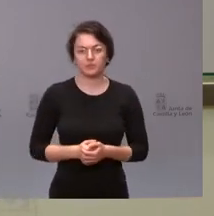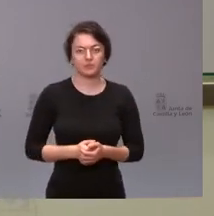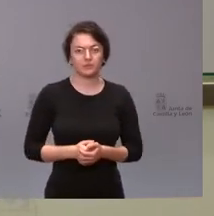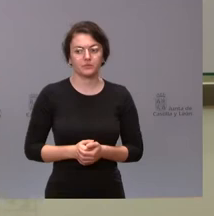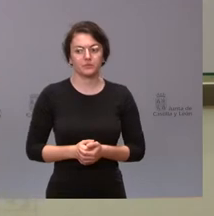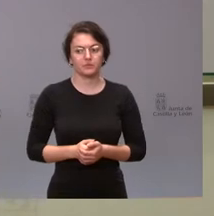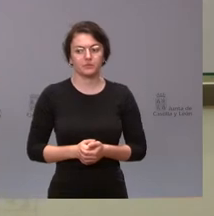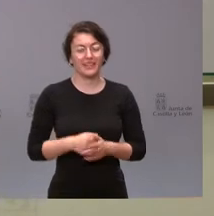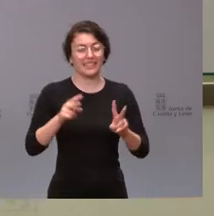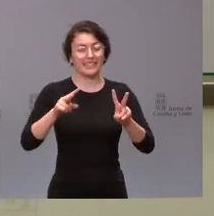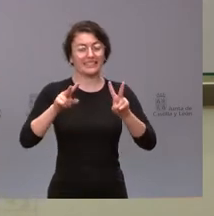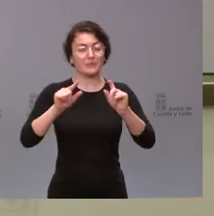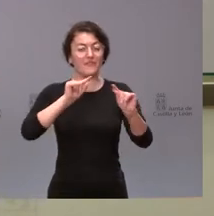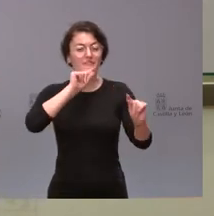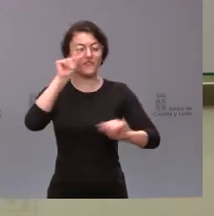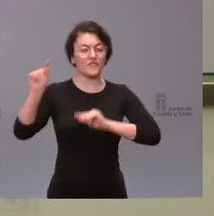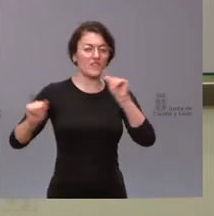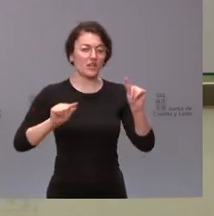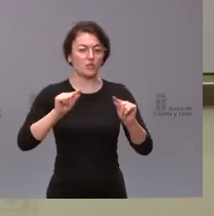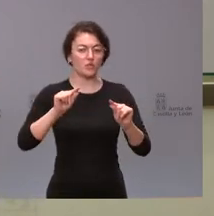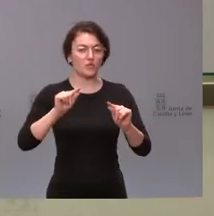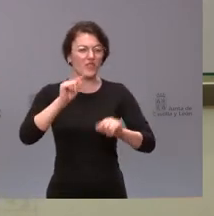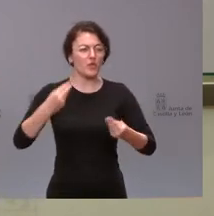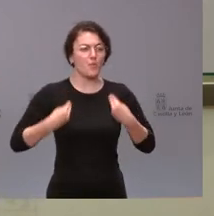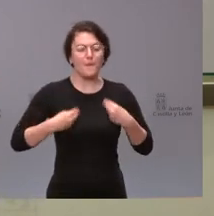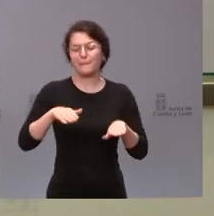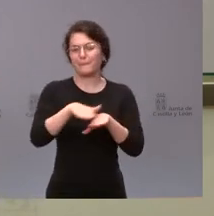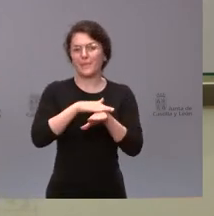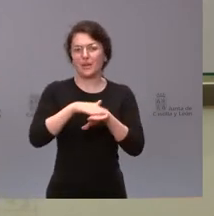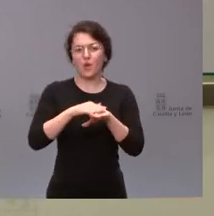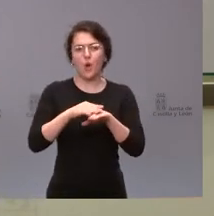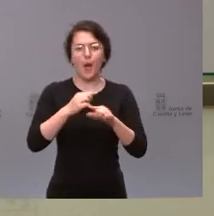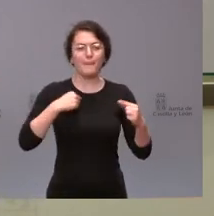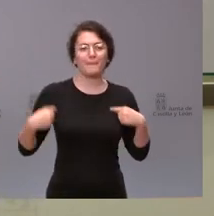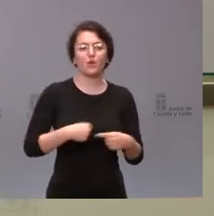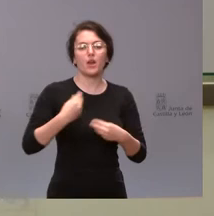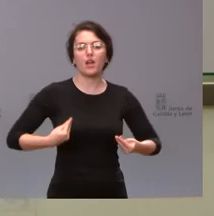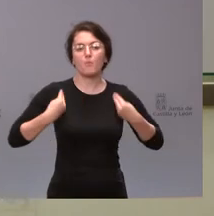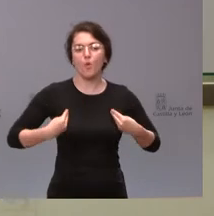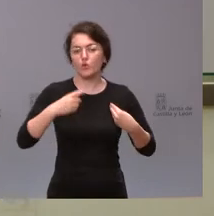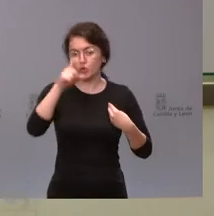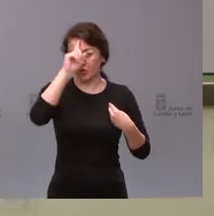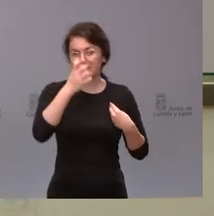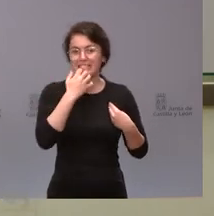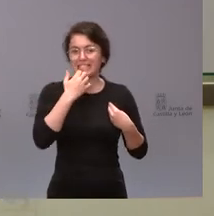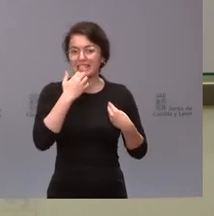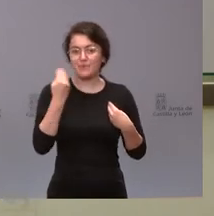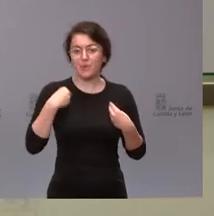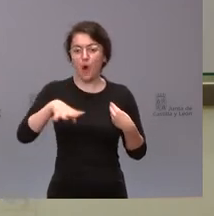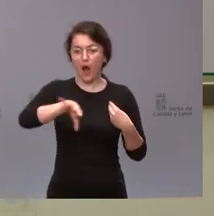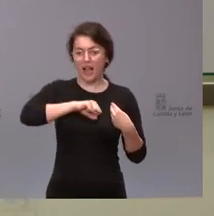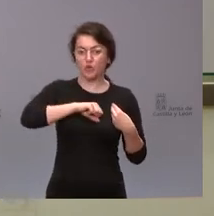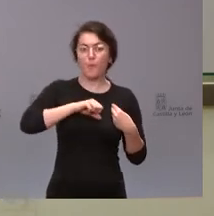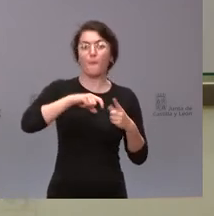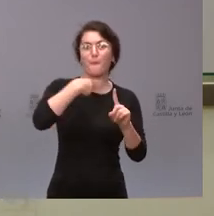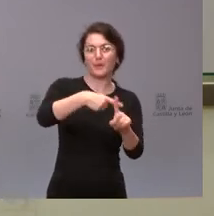Respecto al virus del mono, perdón, de la viruela del mono, si el caso este que había en investigación es positivo o